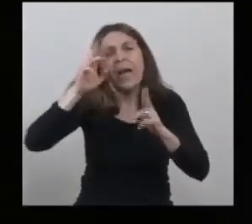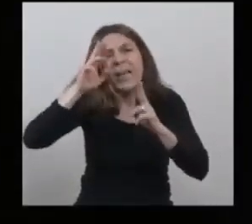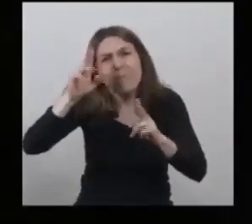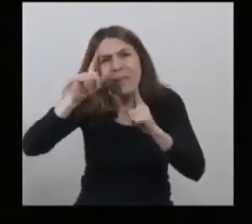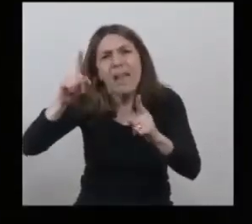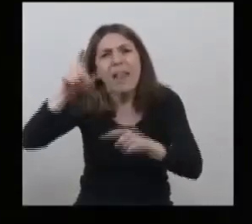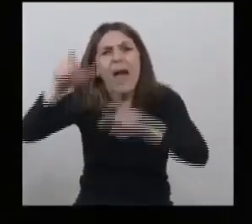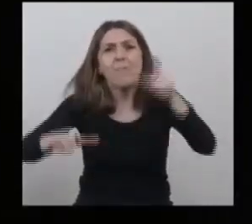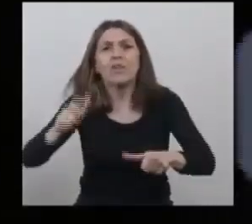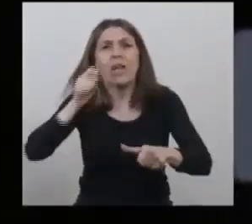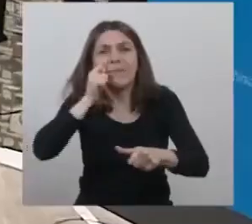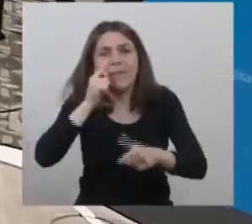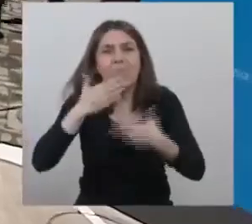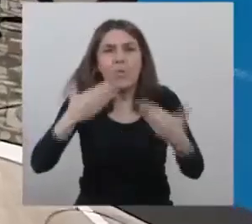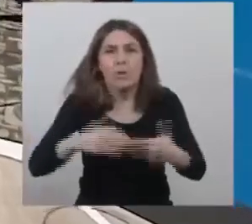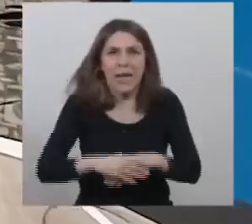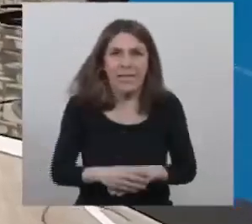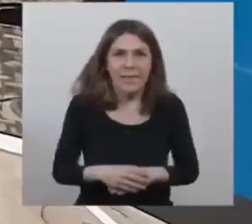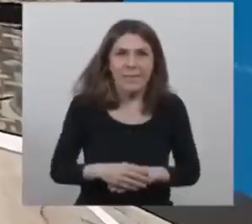Muchas gracias.